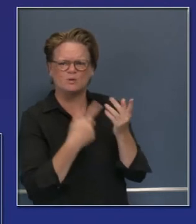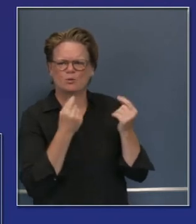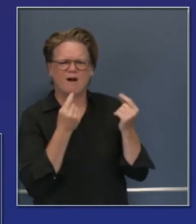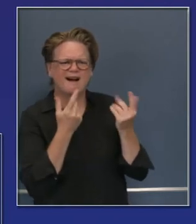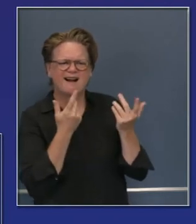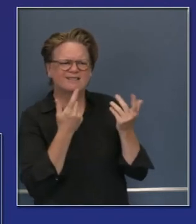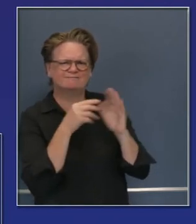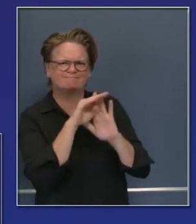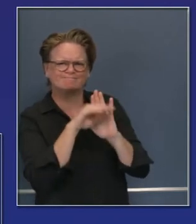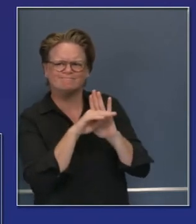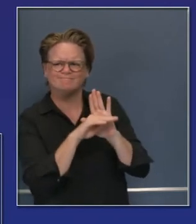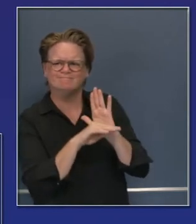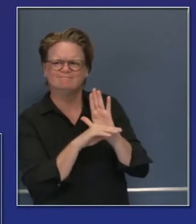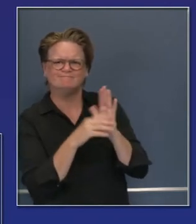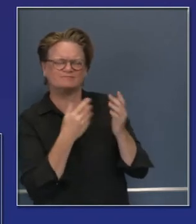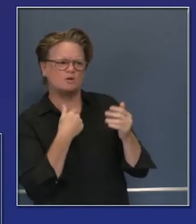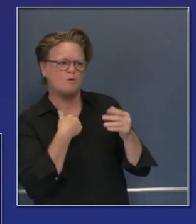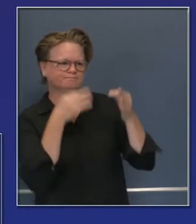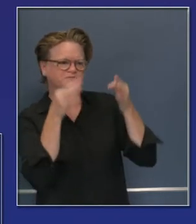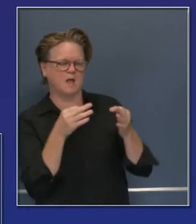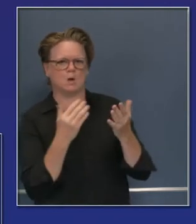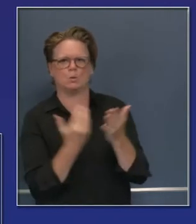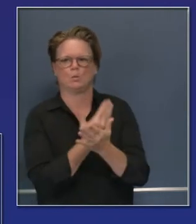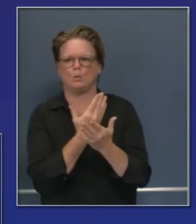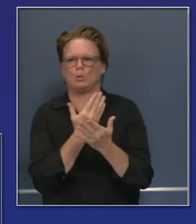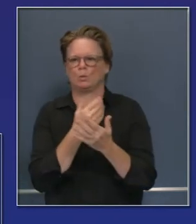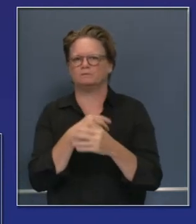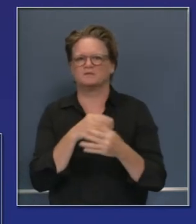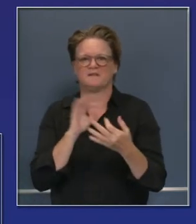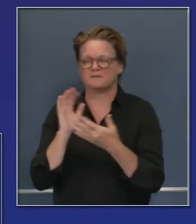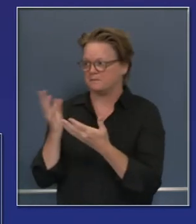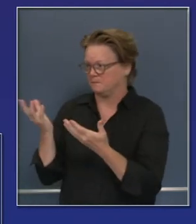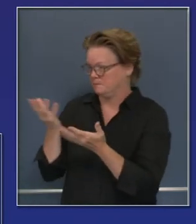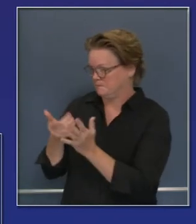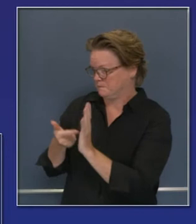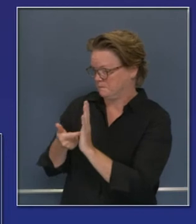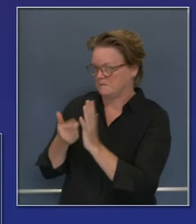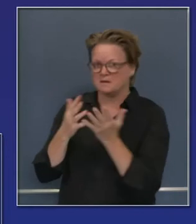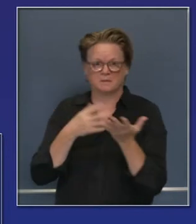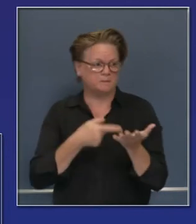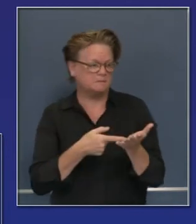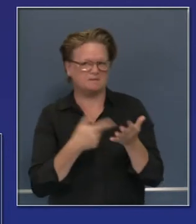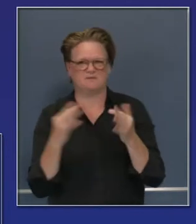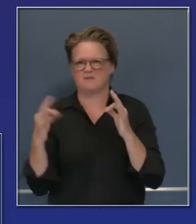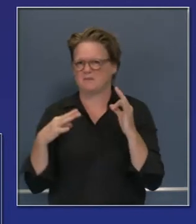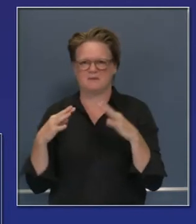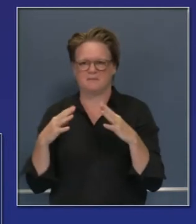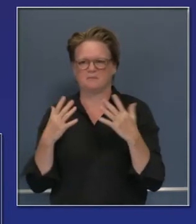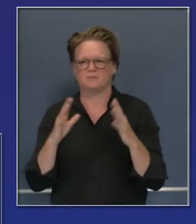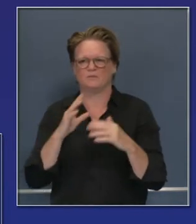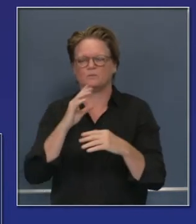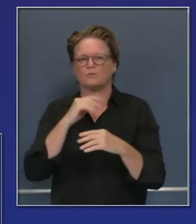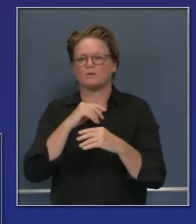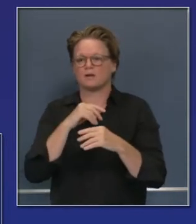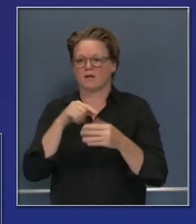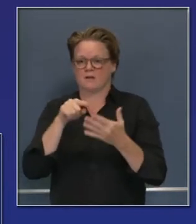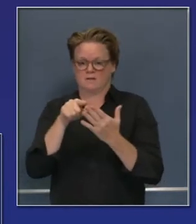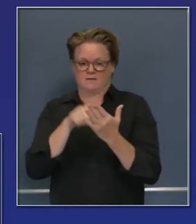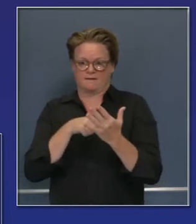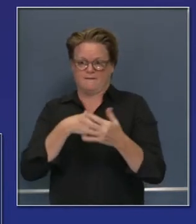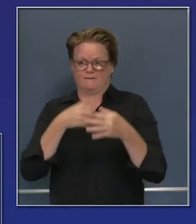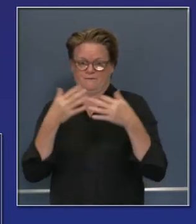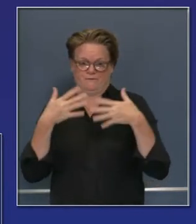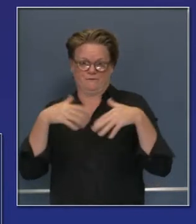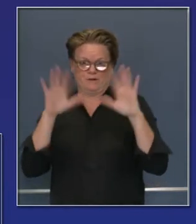preocupación que han mostrado están proporcionando entonces a partir del viernes verán ustedes ciertos